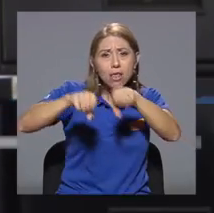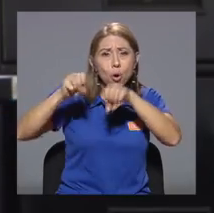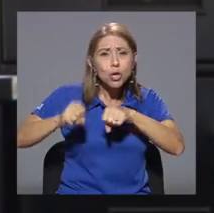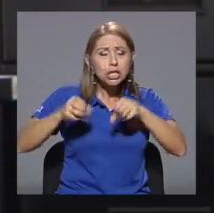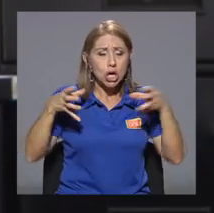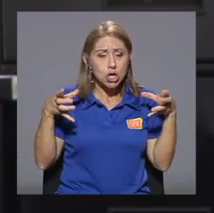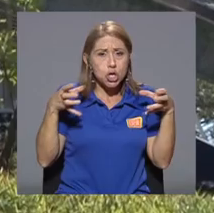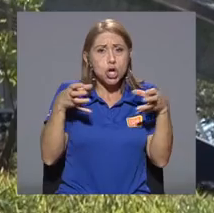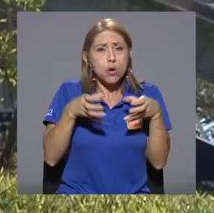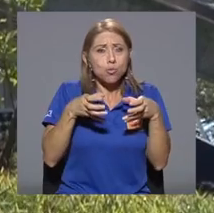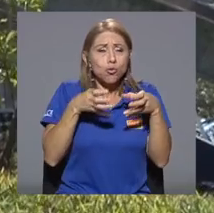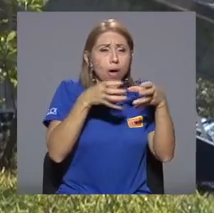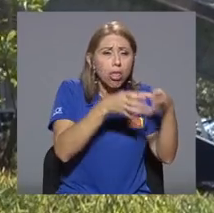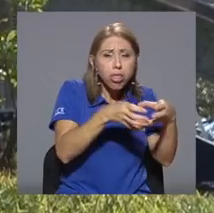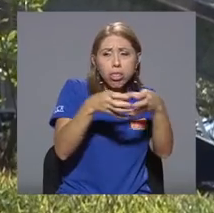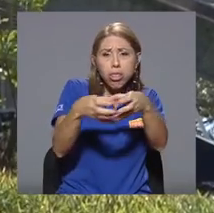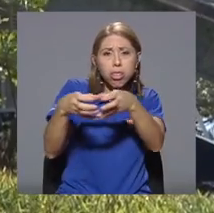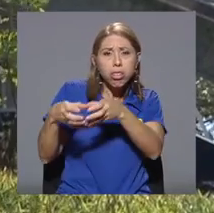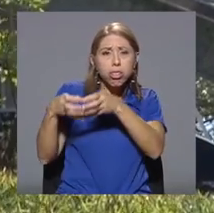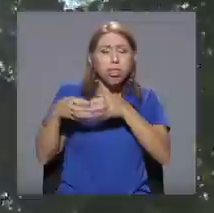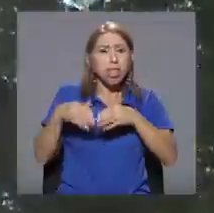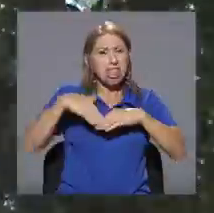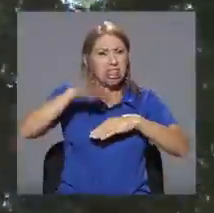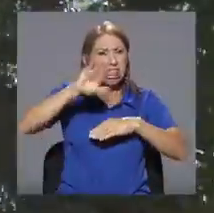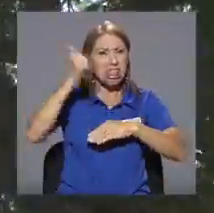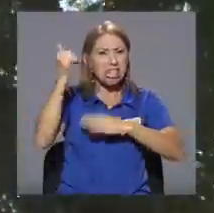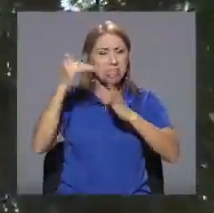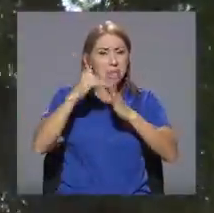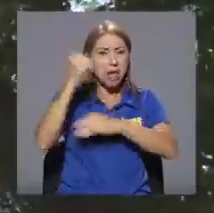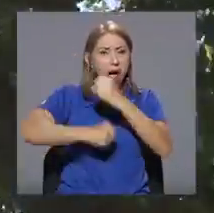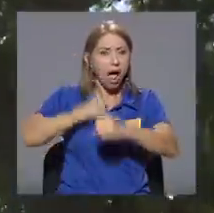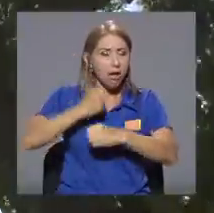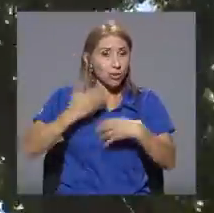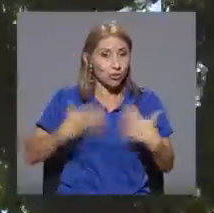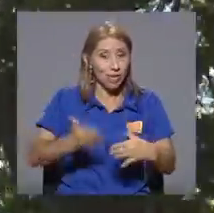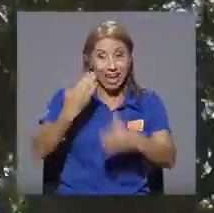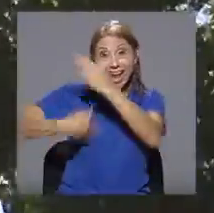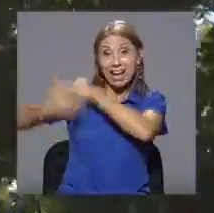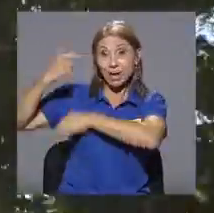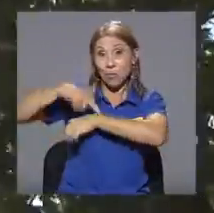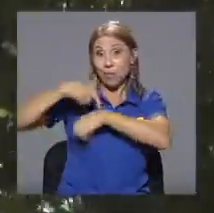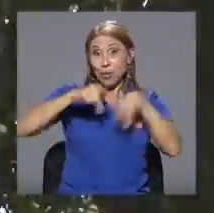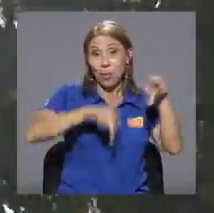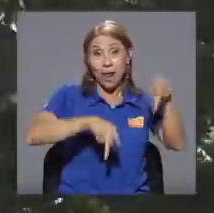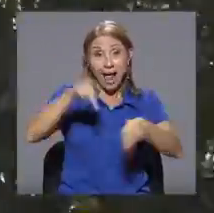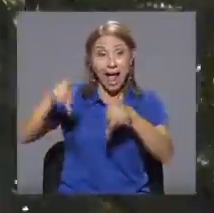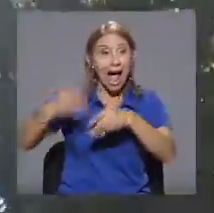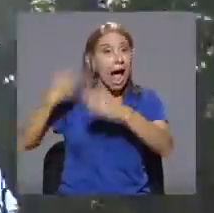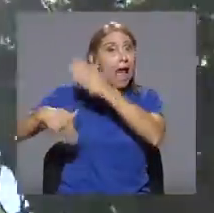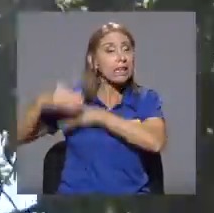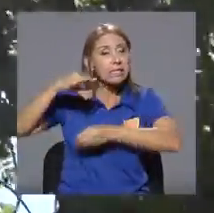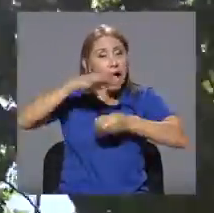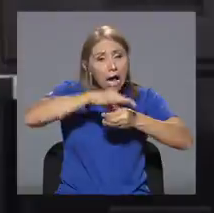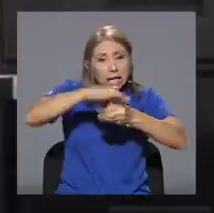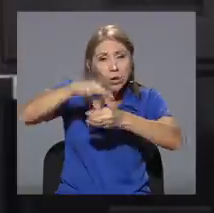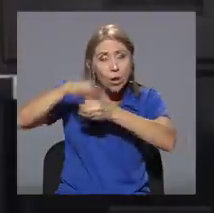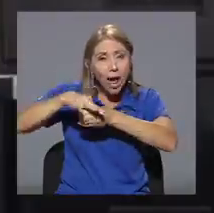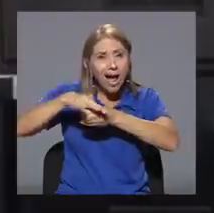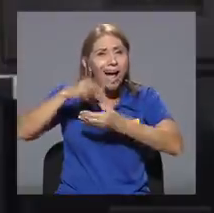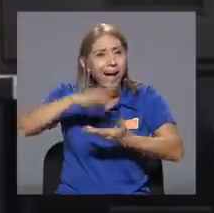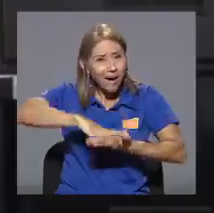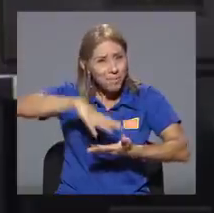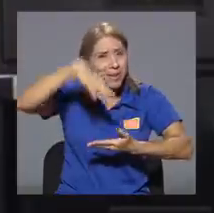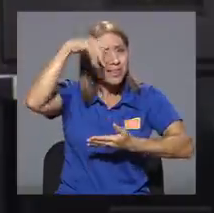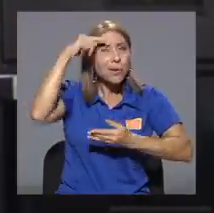hace tal vez unos 10.000 años o más. Por eso en esa época la humanidad, que fue una sociedad muy agrícola ya con el tiempo, aprendió a medir los astros, a